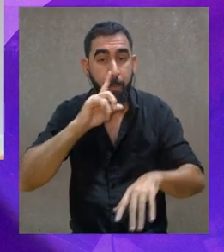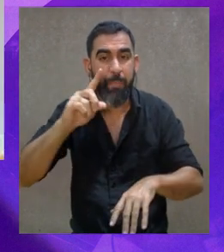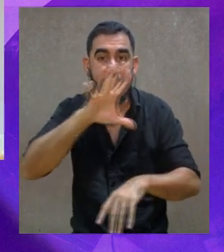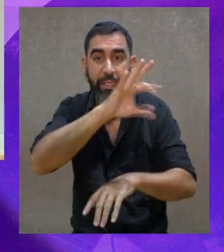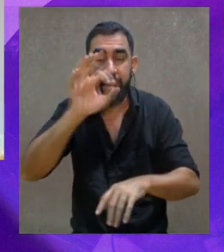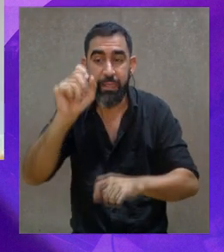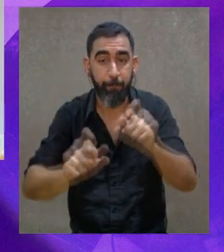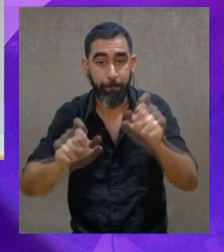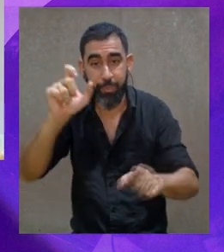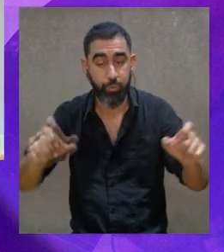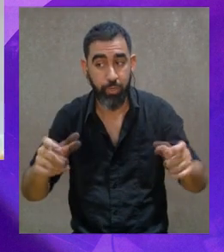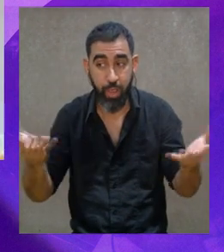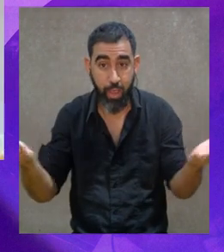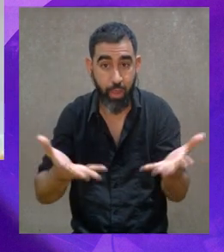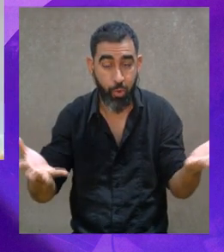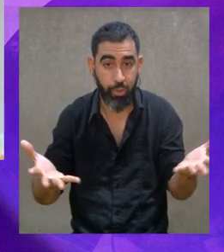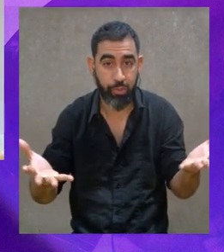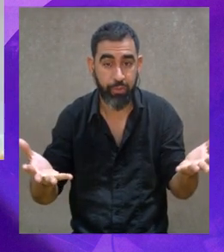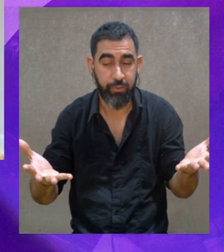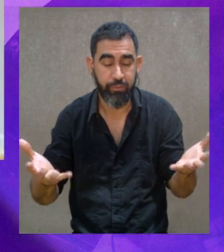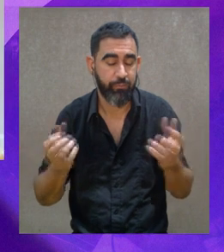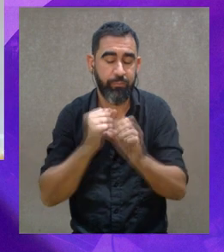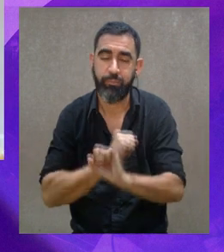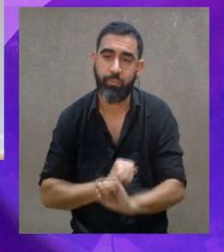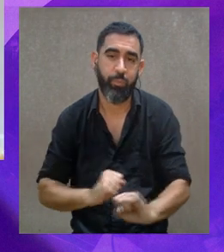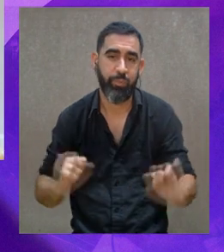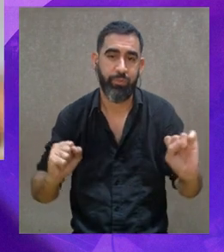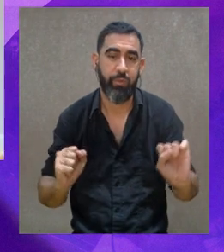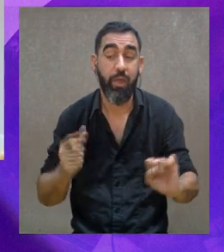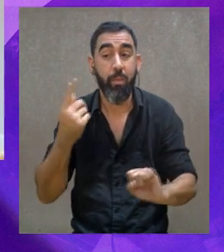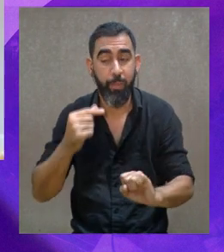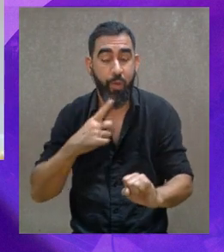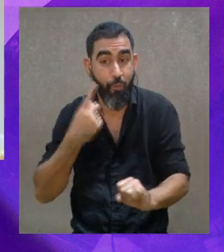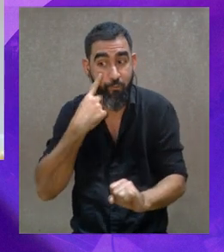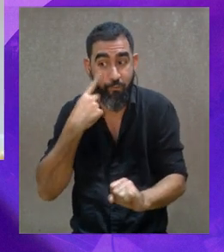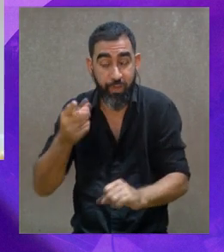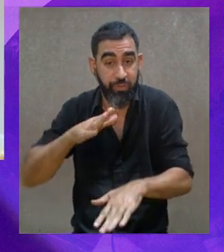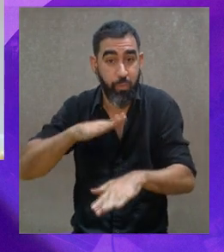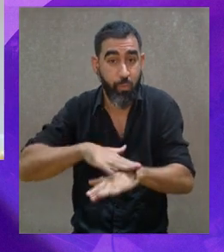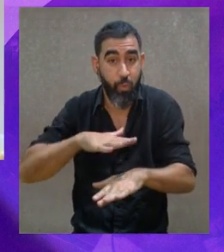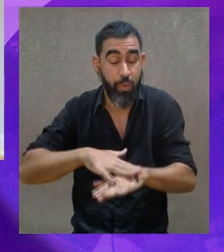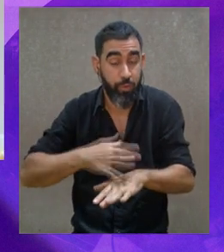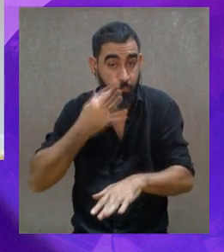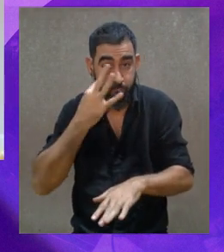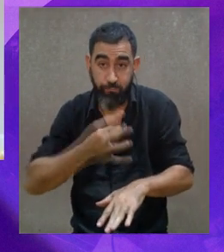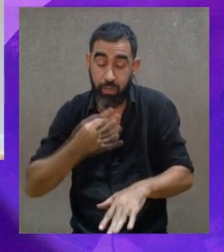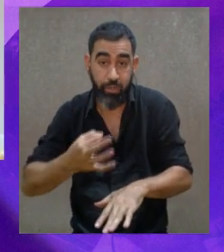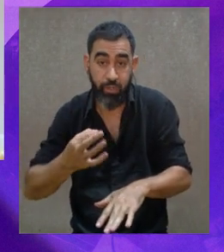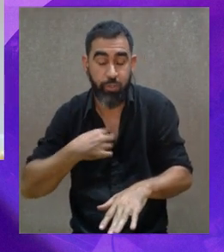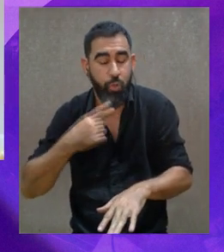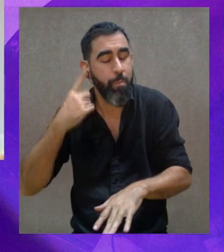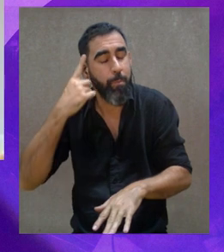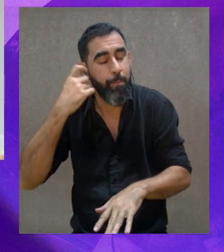momentos pandémicos 1500 seguramente escapa a la imaginación, pero para los que lo vivimos,